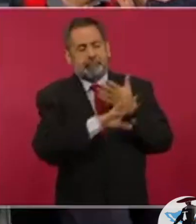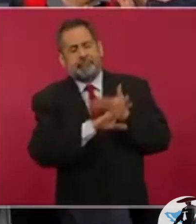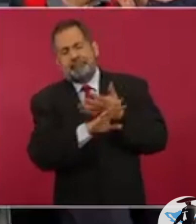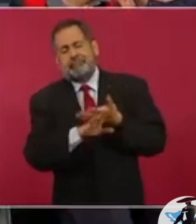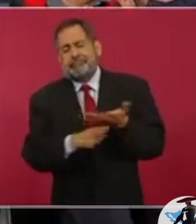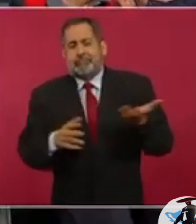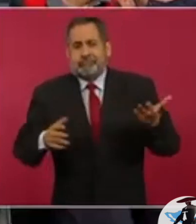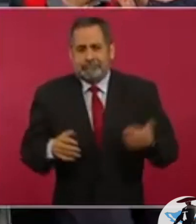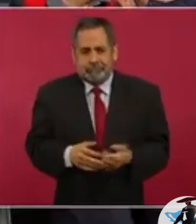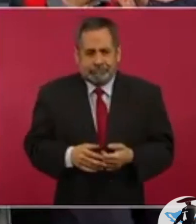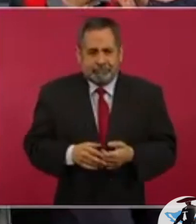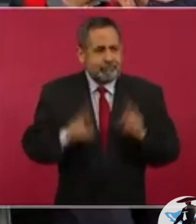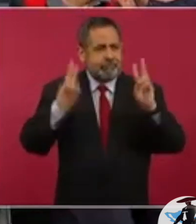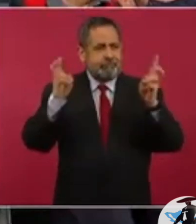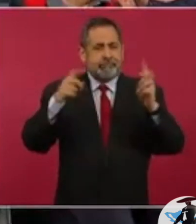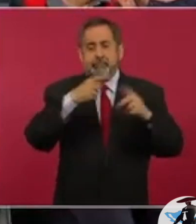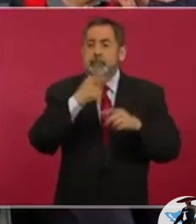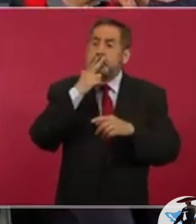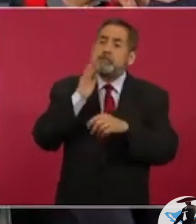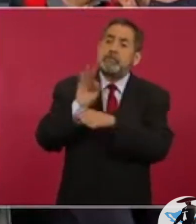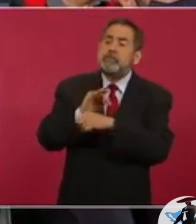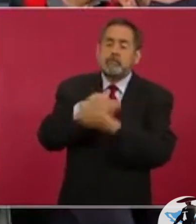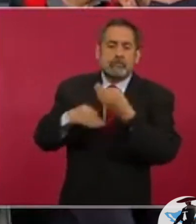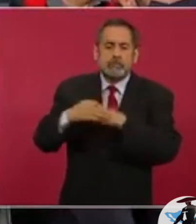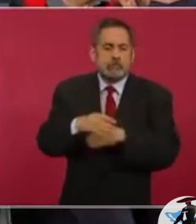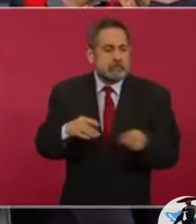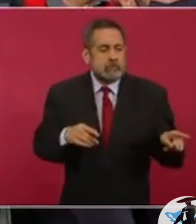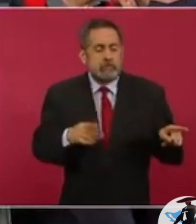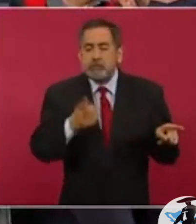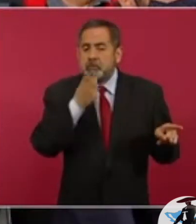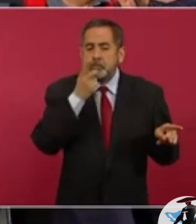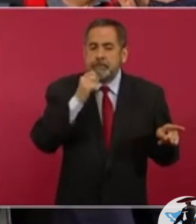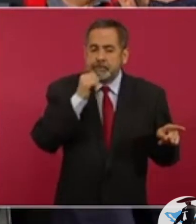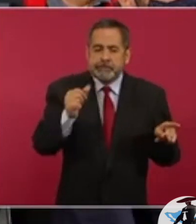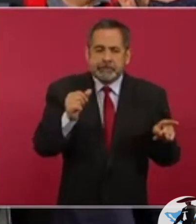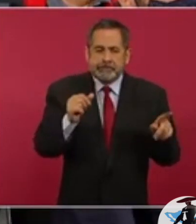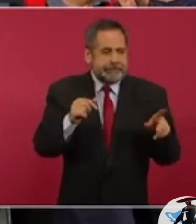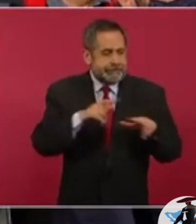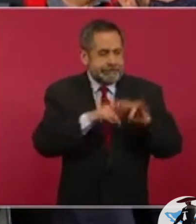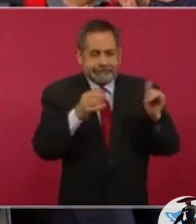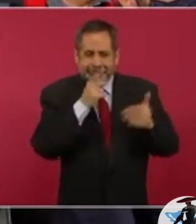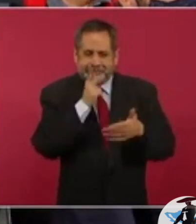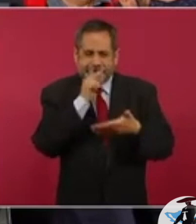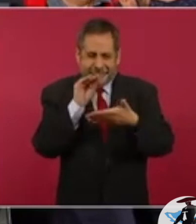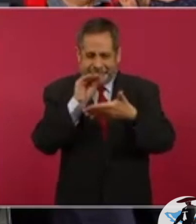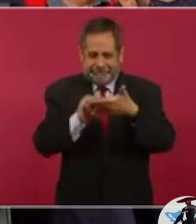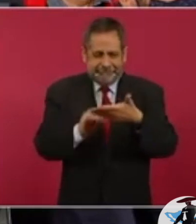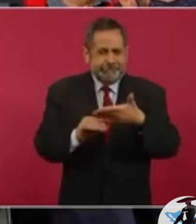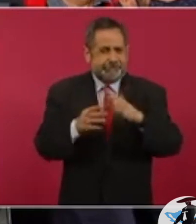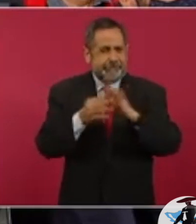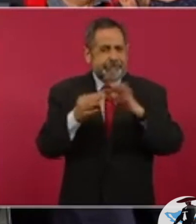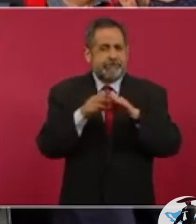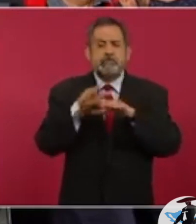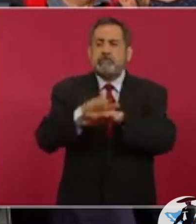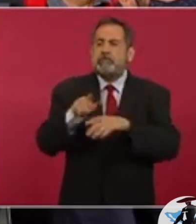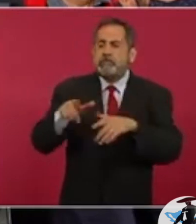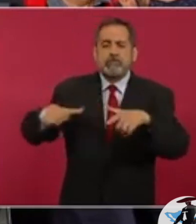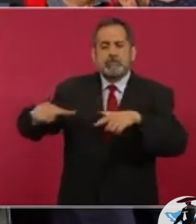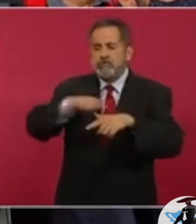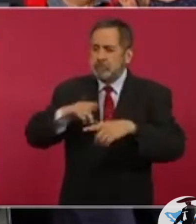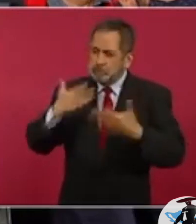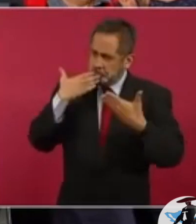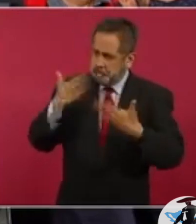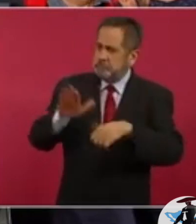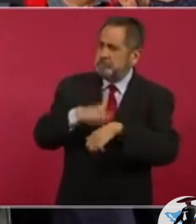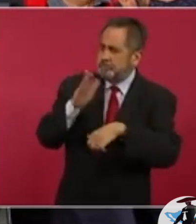argumentando temas medioambientales, pero no tocan, no mencionan en ningún momento el tema del lago de Texcoco,